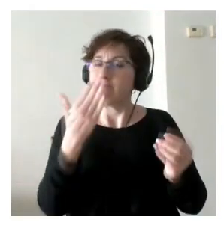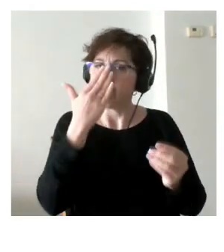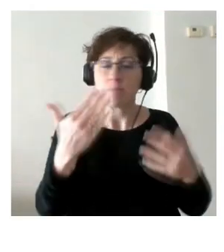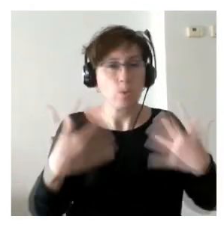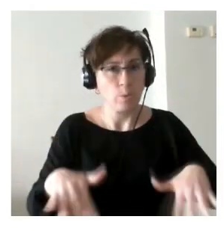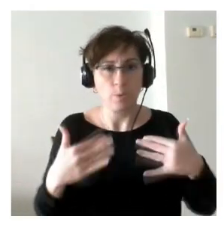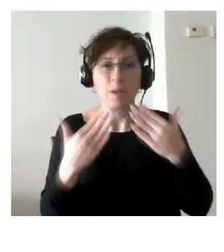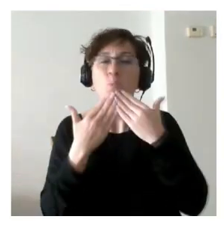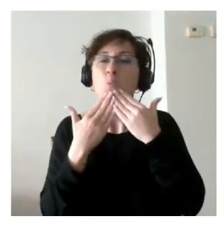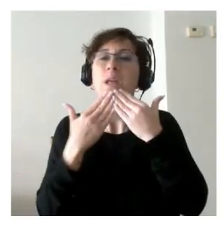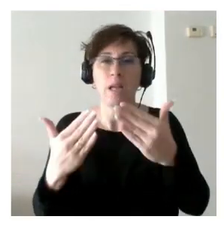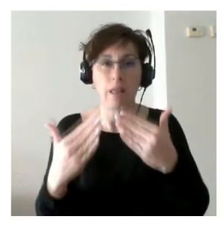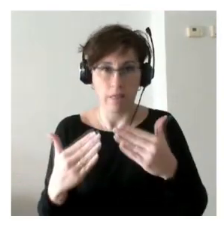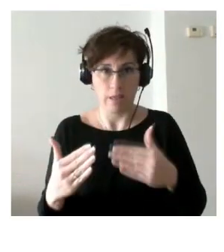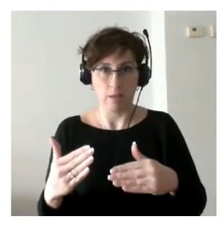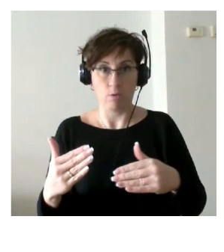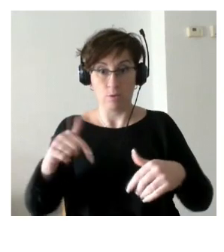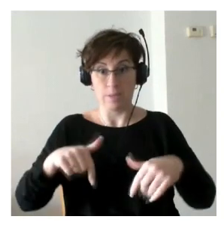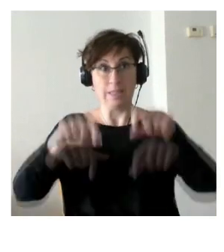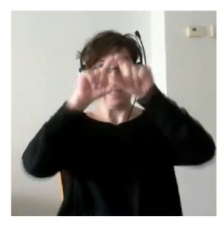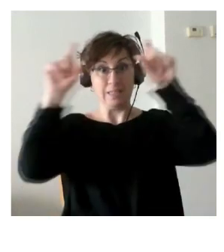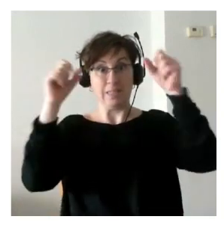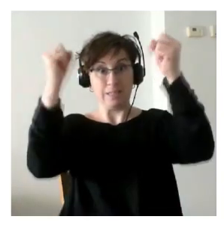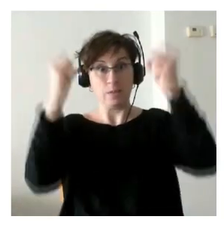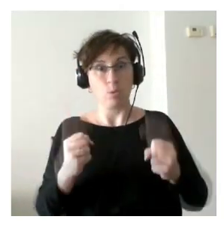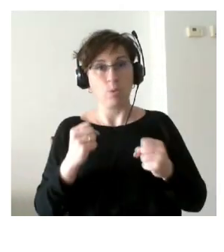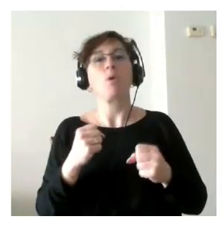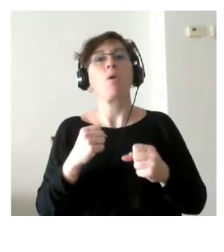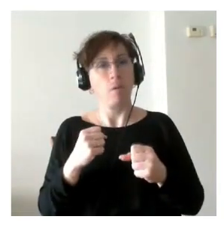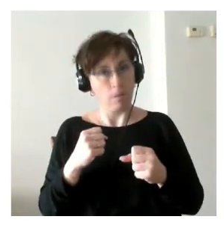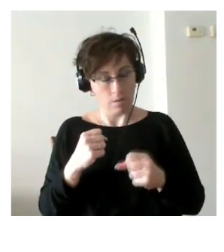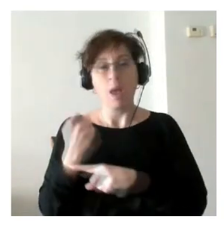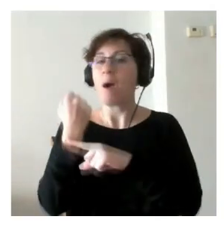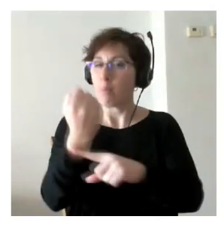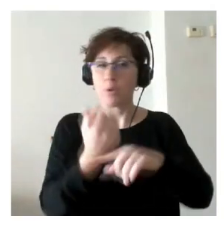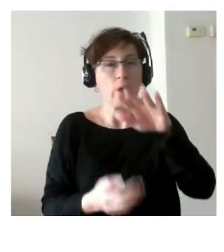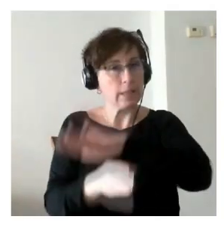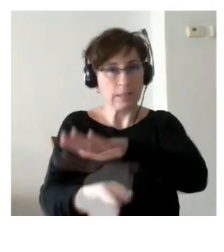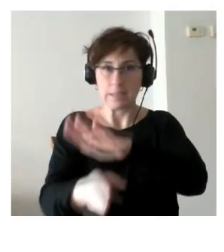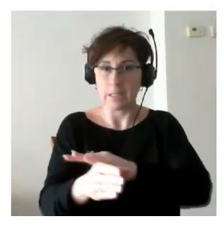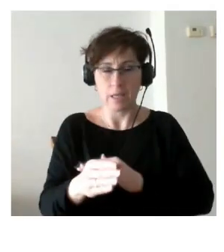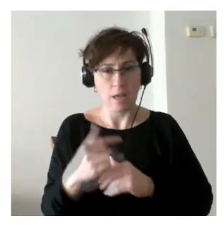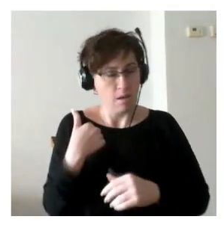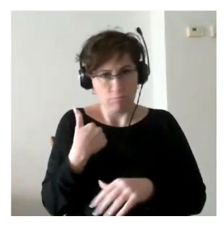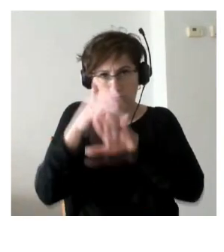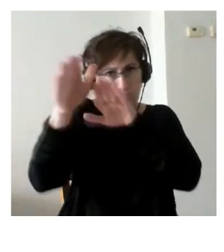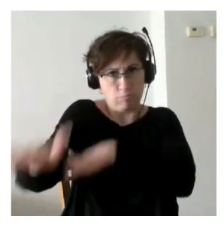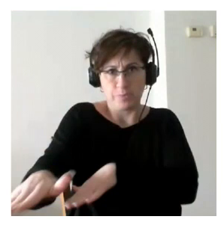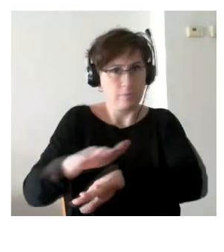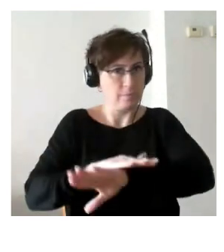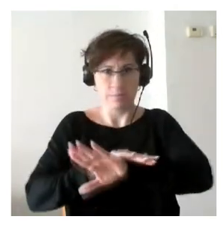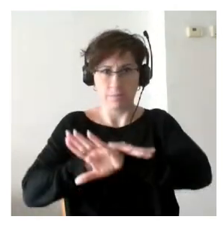a que instituciones como estas sigan adelante que sigan apoyando tienen todo nuestro apoyo incondicional en cualquier